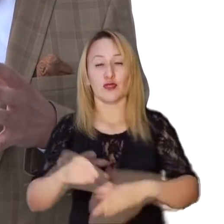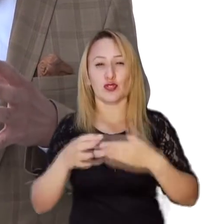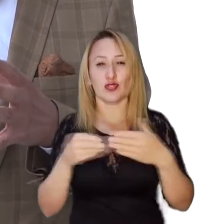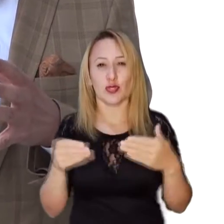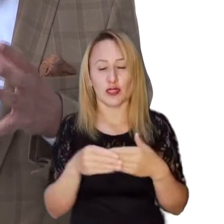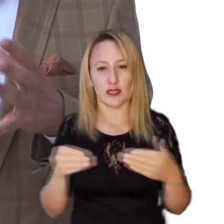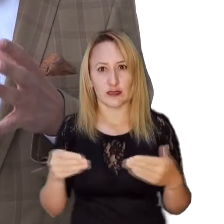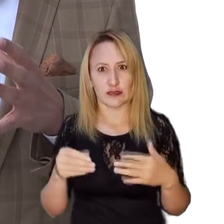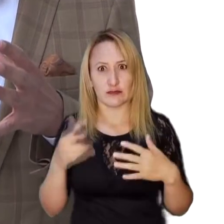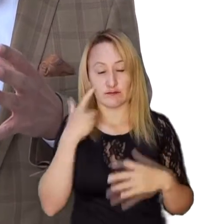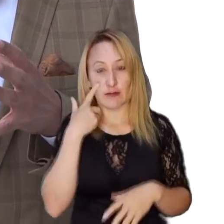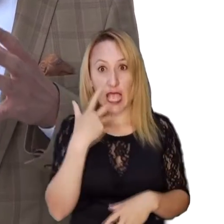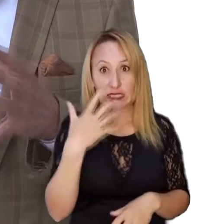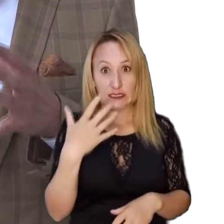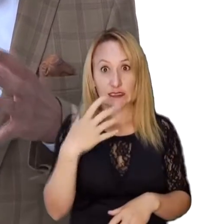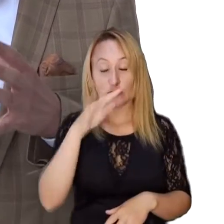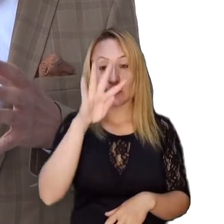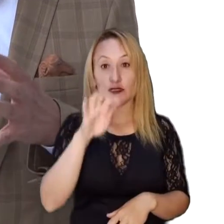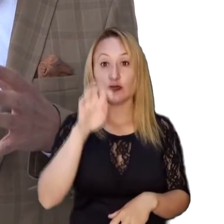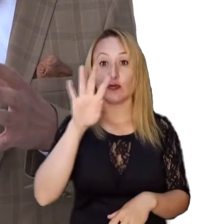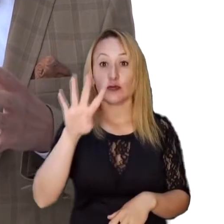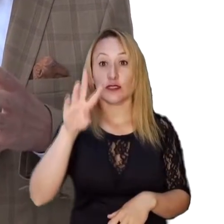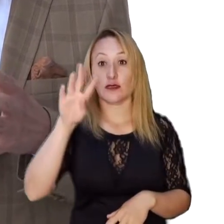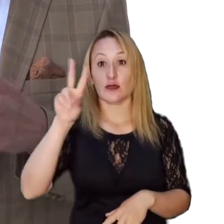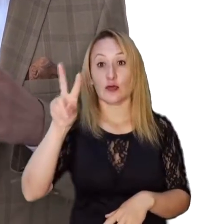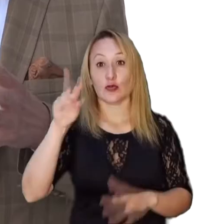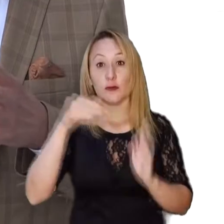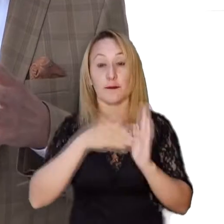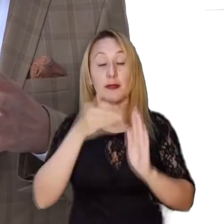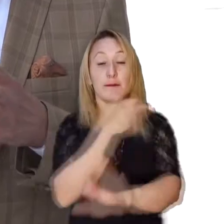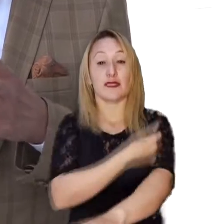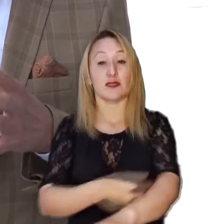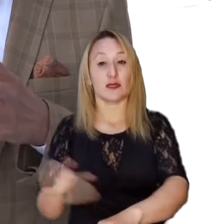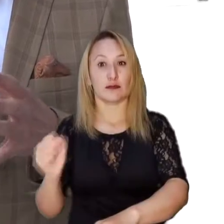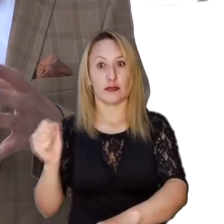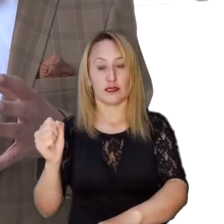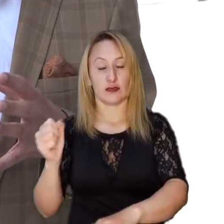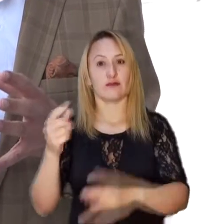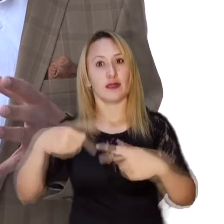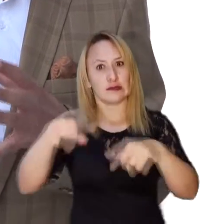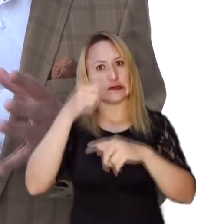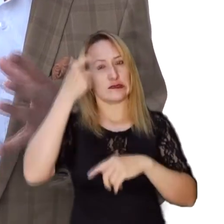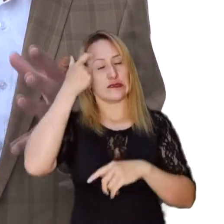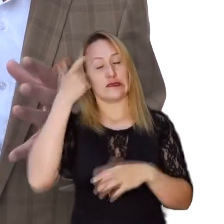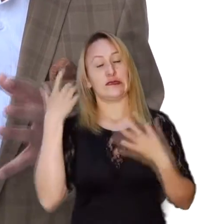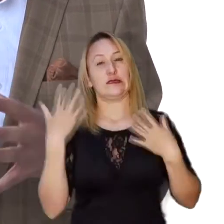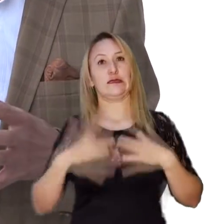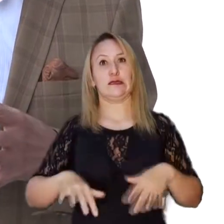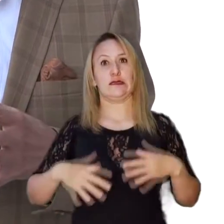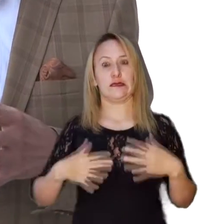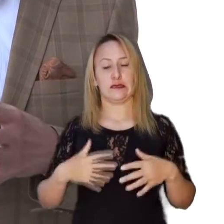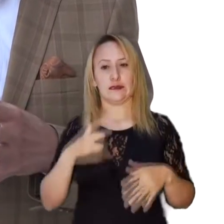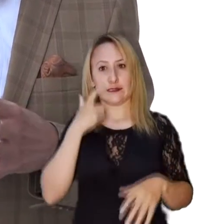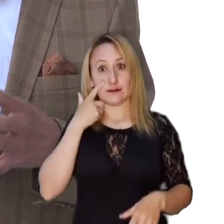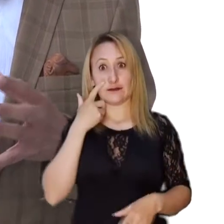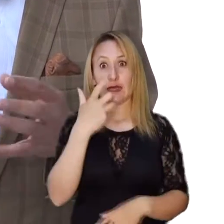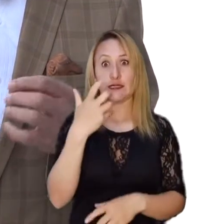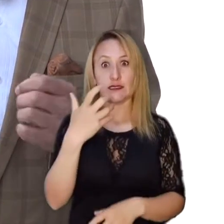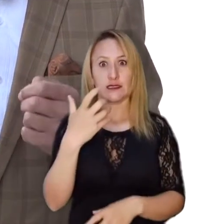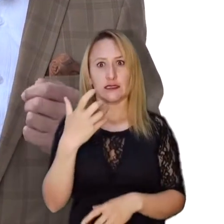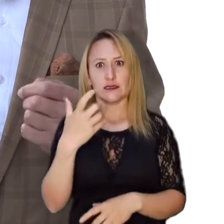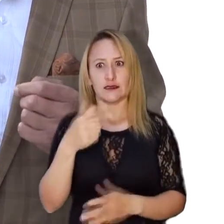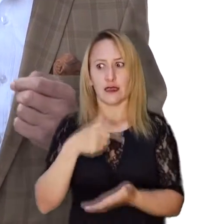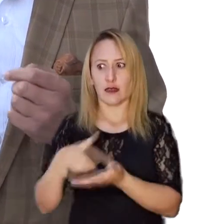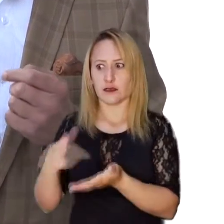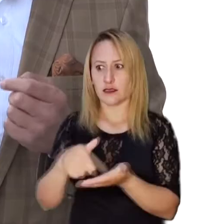millones de dólares, unos 942 mil millones de pesos en plata colombiana para que la gente tenga la dimensión, que